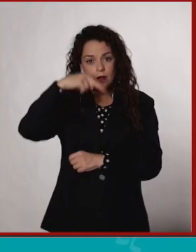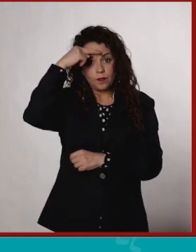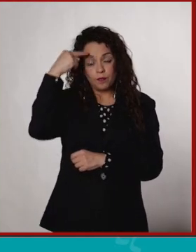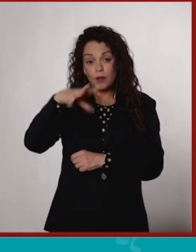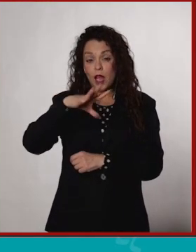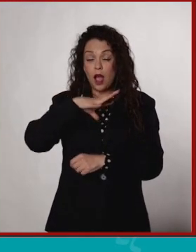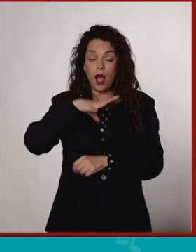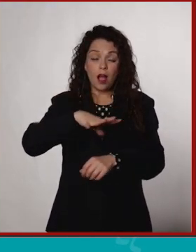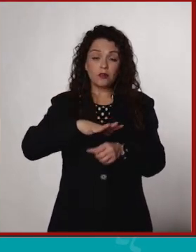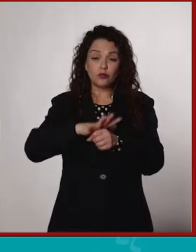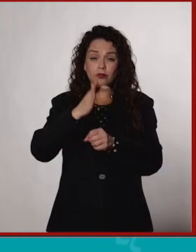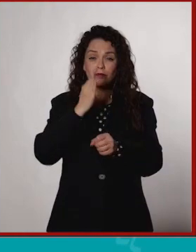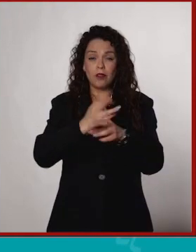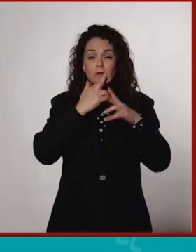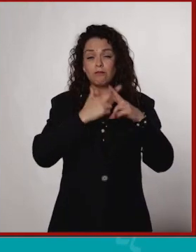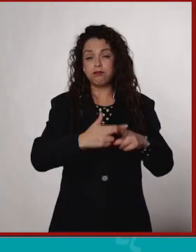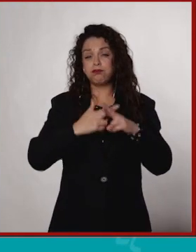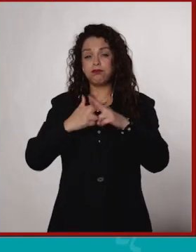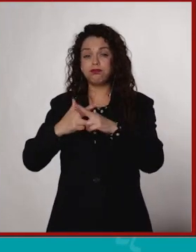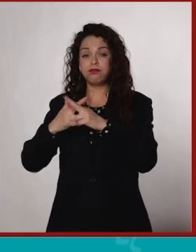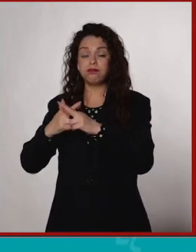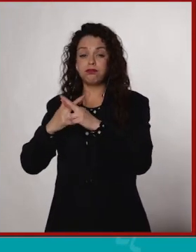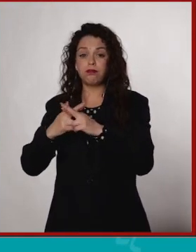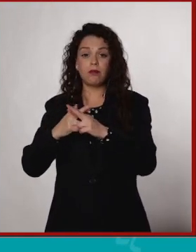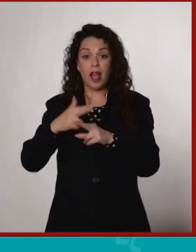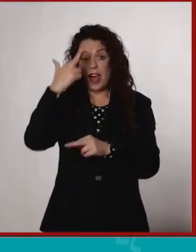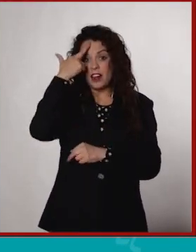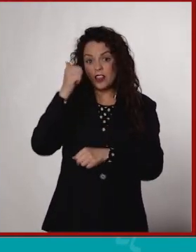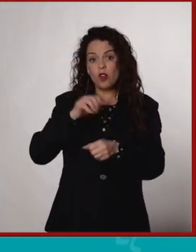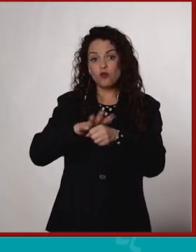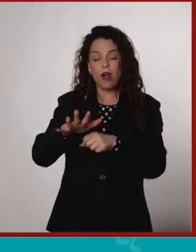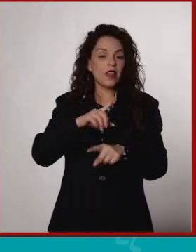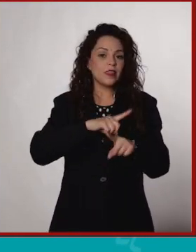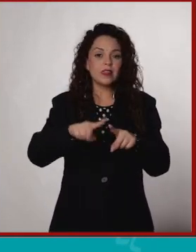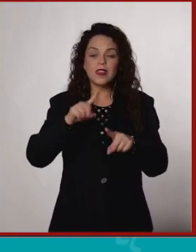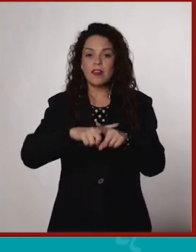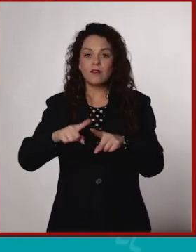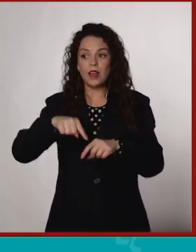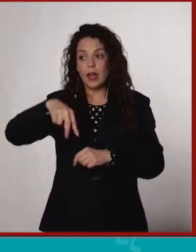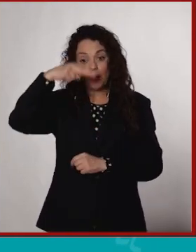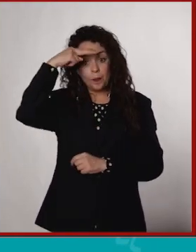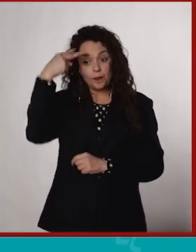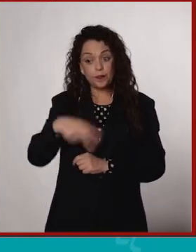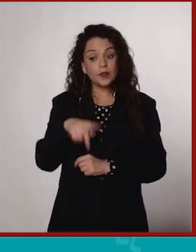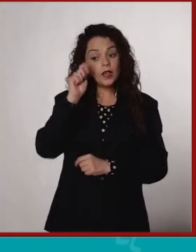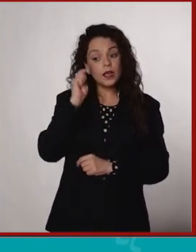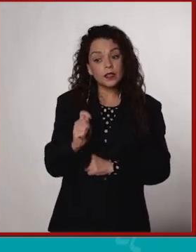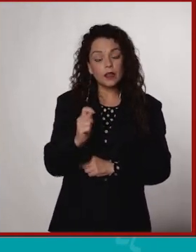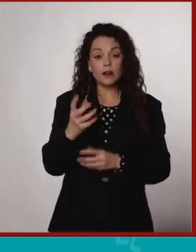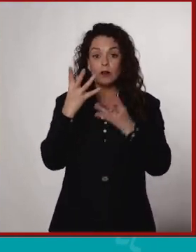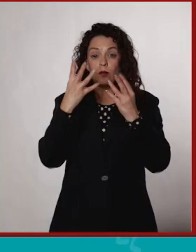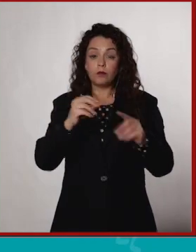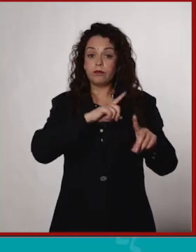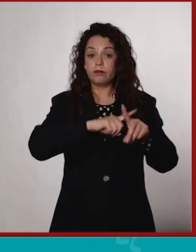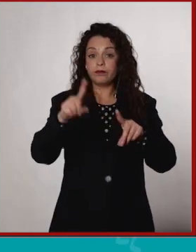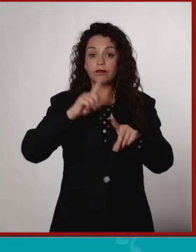ser un país megadiverso por distintas razones. Lo que hace a México un país megadiverso